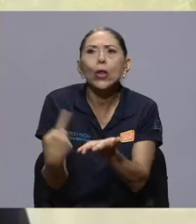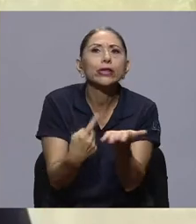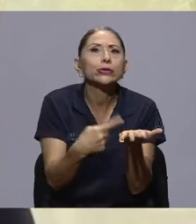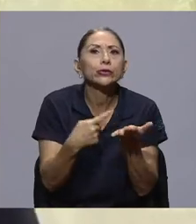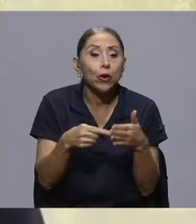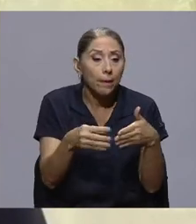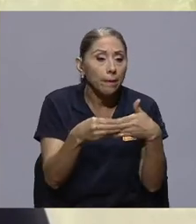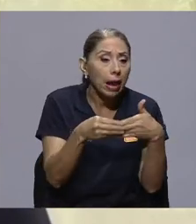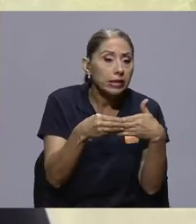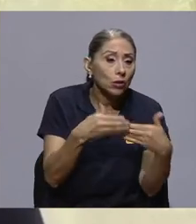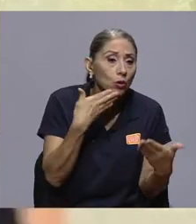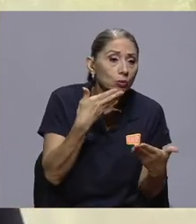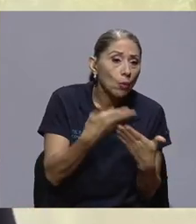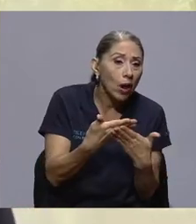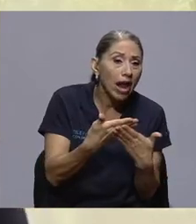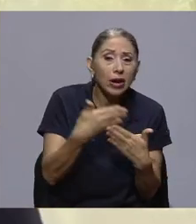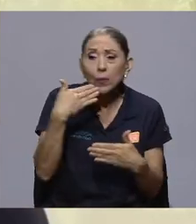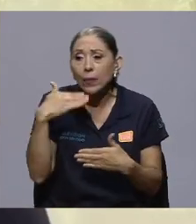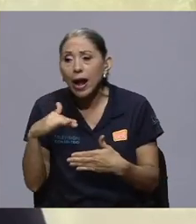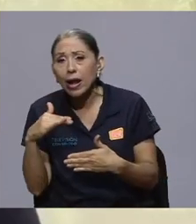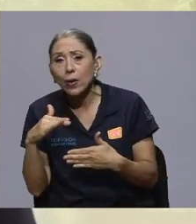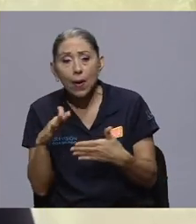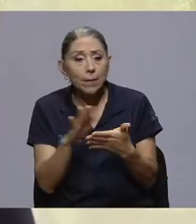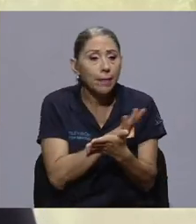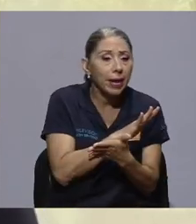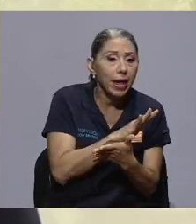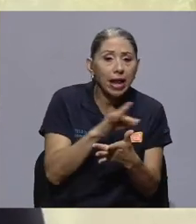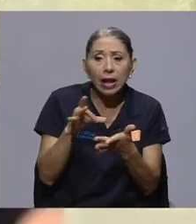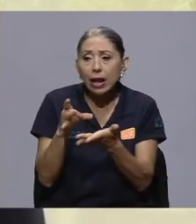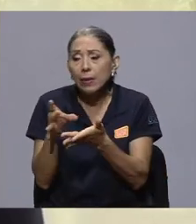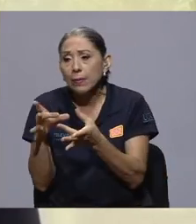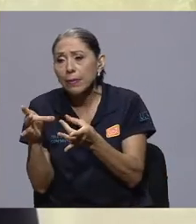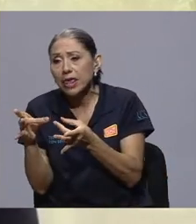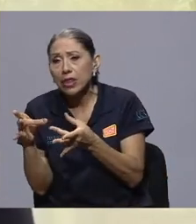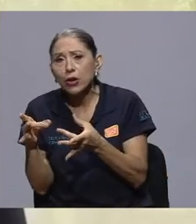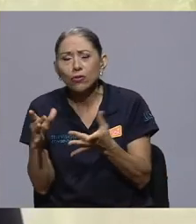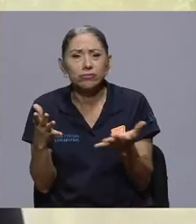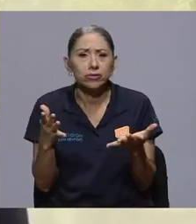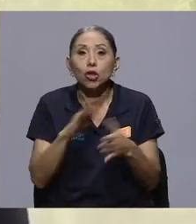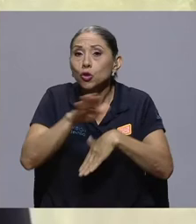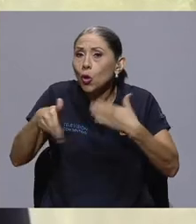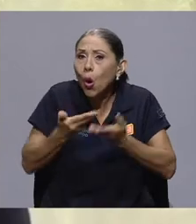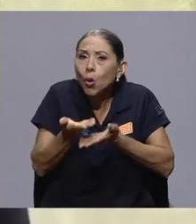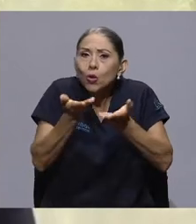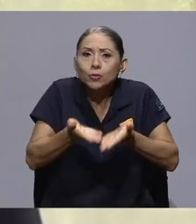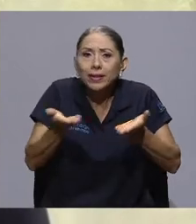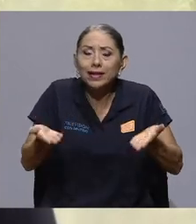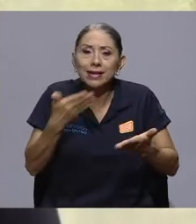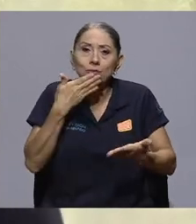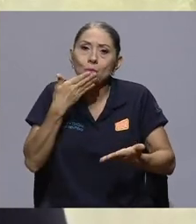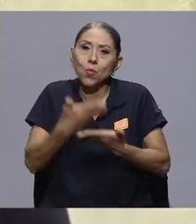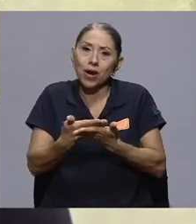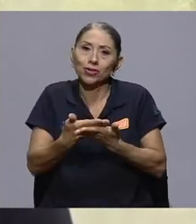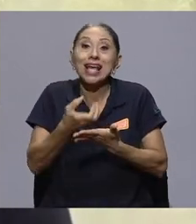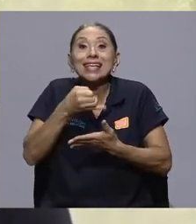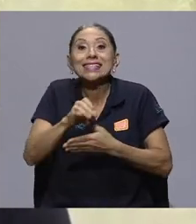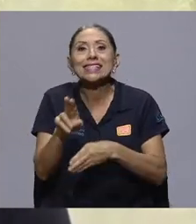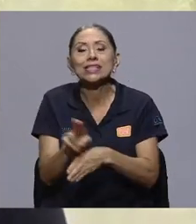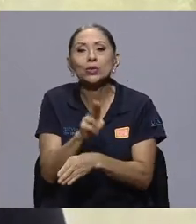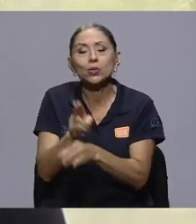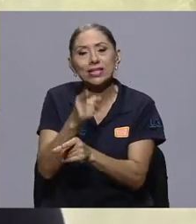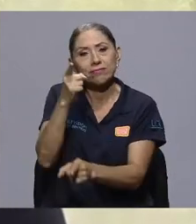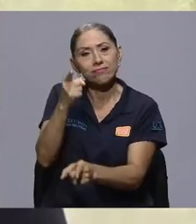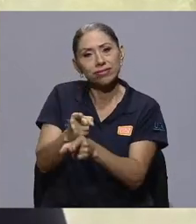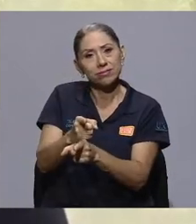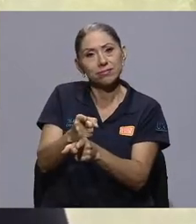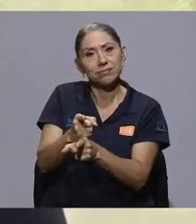plástico es bueno o no, de que si es mejor el papel o el vidrio, porque todos los materiales son buenos si se utilizan adecuadamente y sobre todo si están